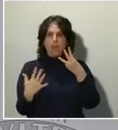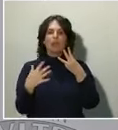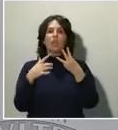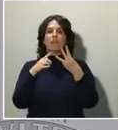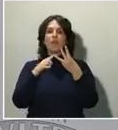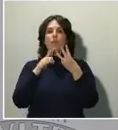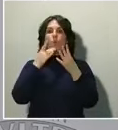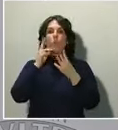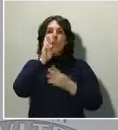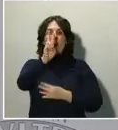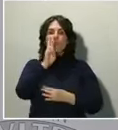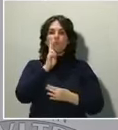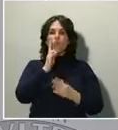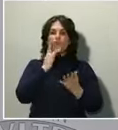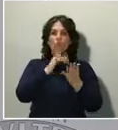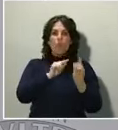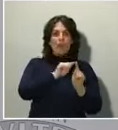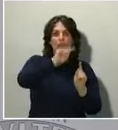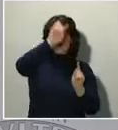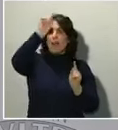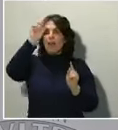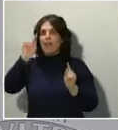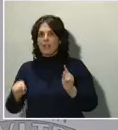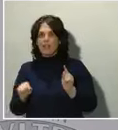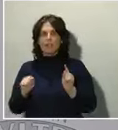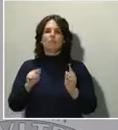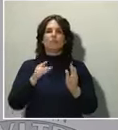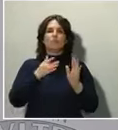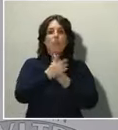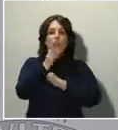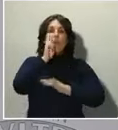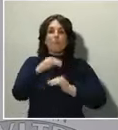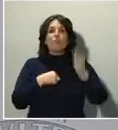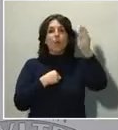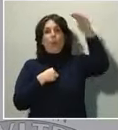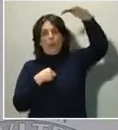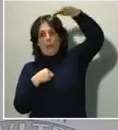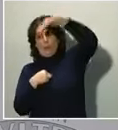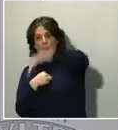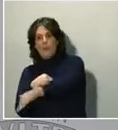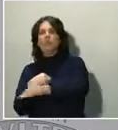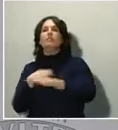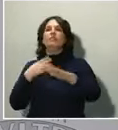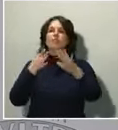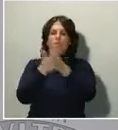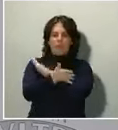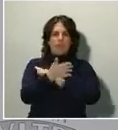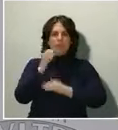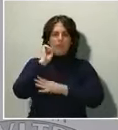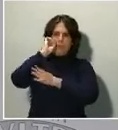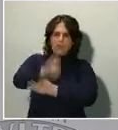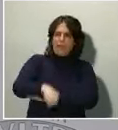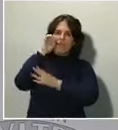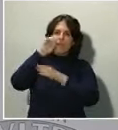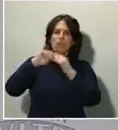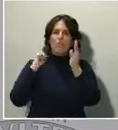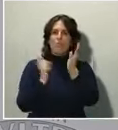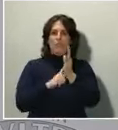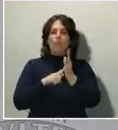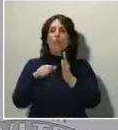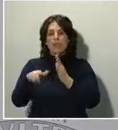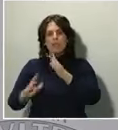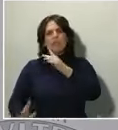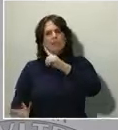nuevo de afectados. Ahí será la derrota definitiva del virus. Y vamos a llegar a ella, vamos a llegar a esa derrota.